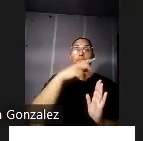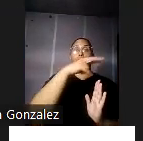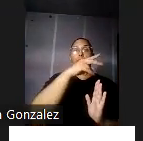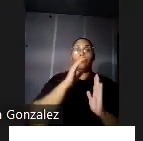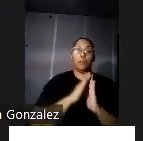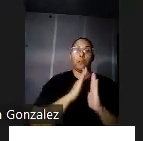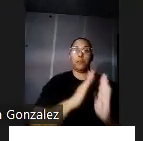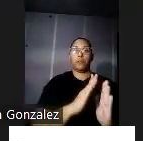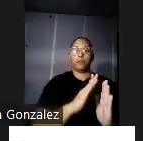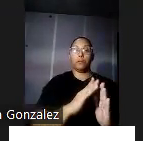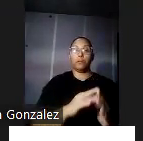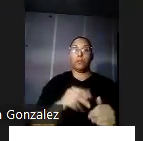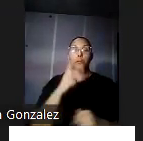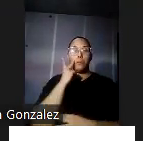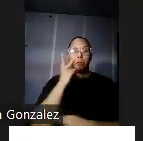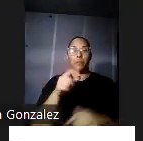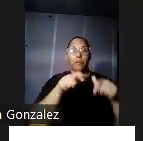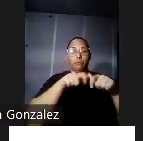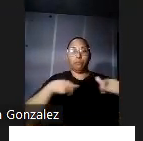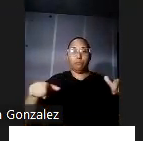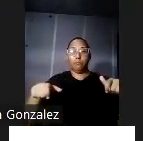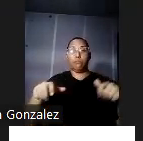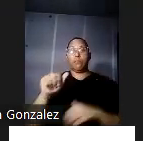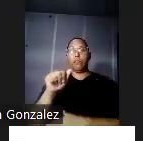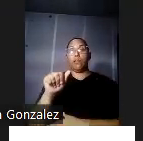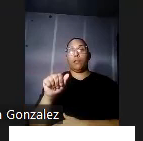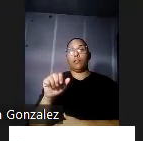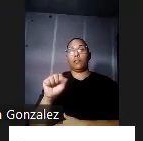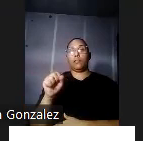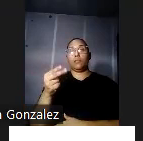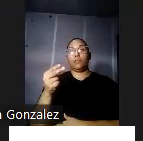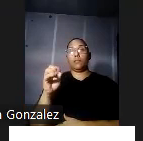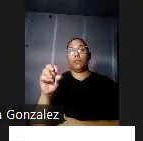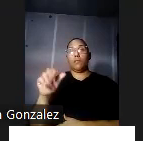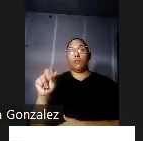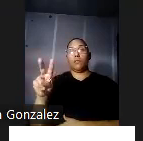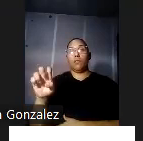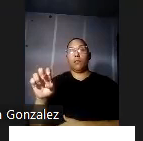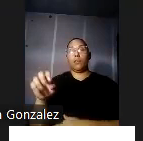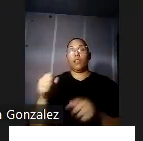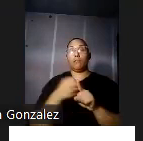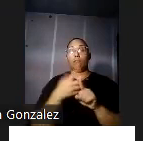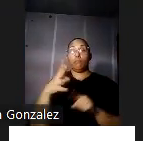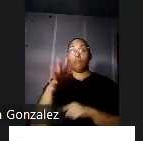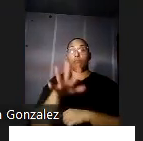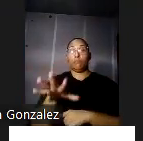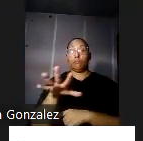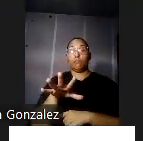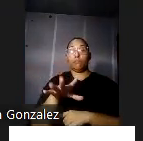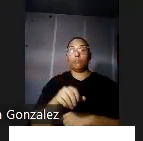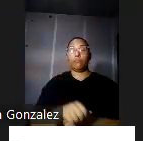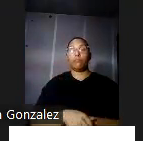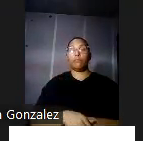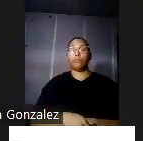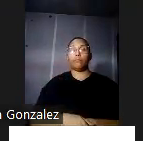este balconcito que da hacia la avenida para terminar la descripción de esta área lo que